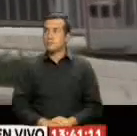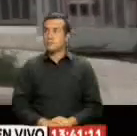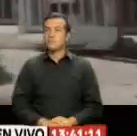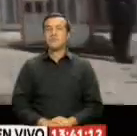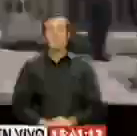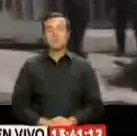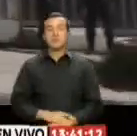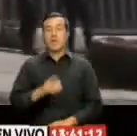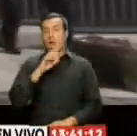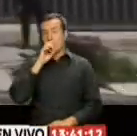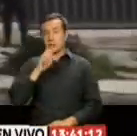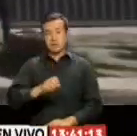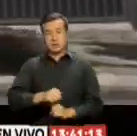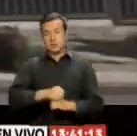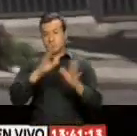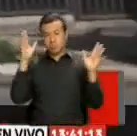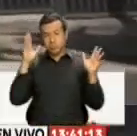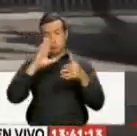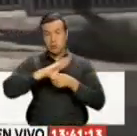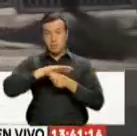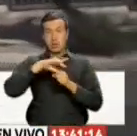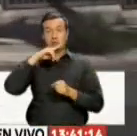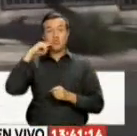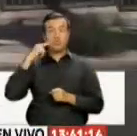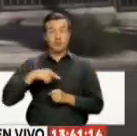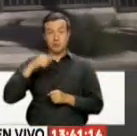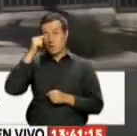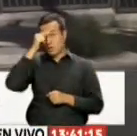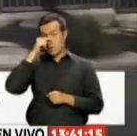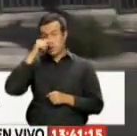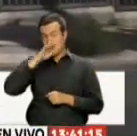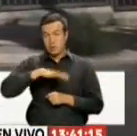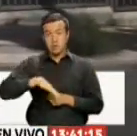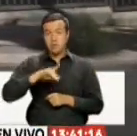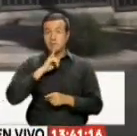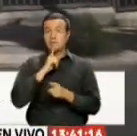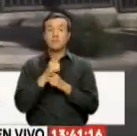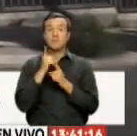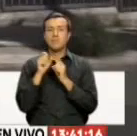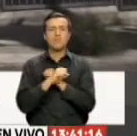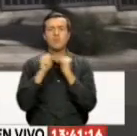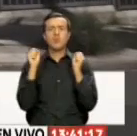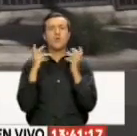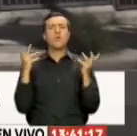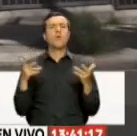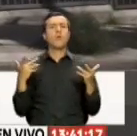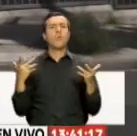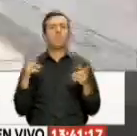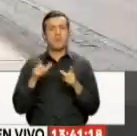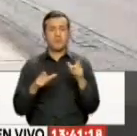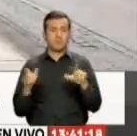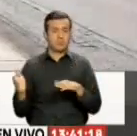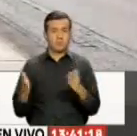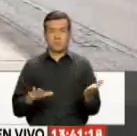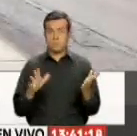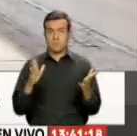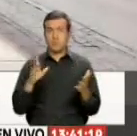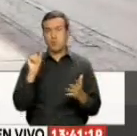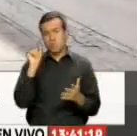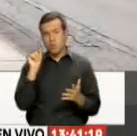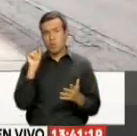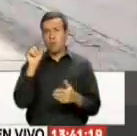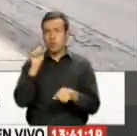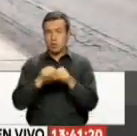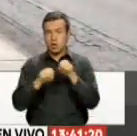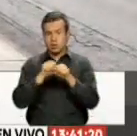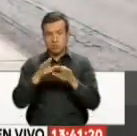Una granada Impactó contra la embajada rusa En Atenas Capital griega El aparato explotó Sin causar víctimas Pero se dañó levemente La